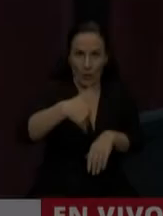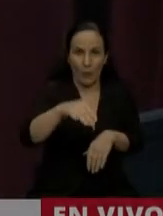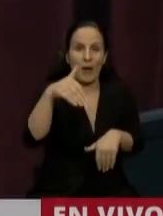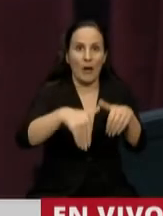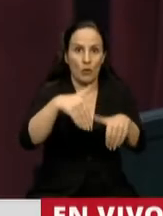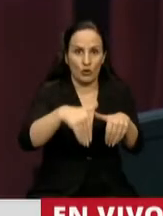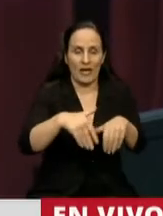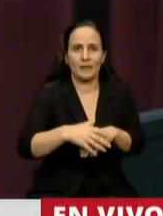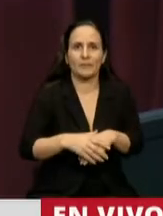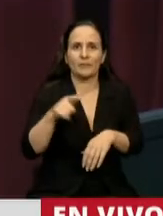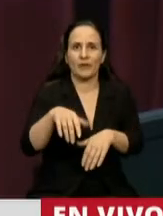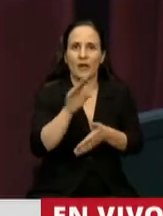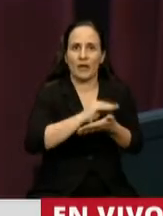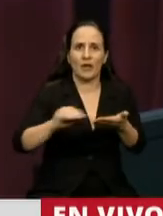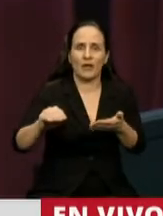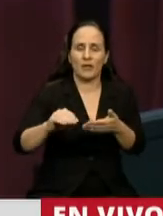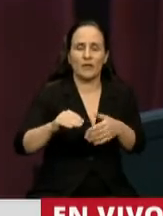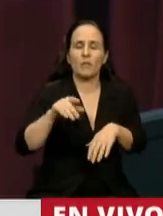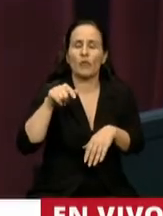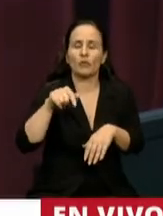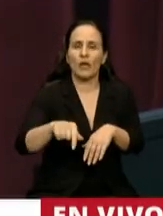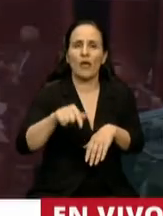Tiene la palabra el diputado Eduardo Buca.